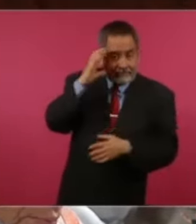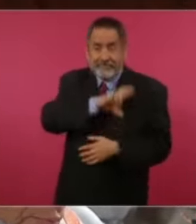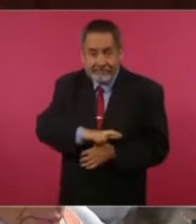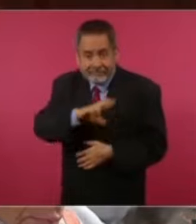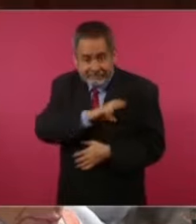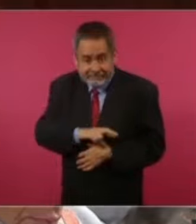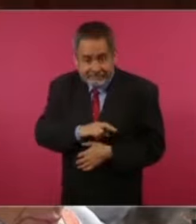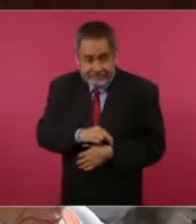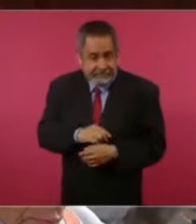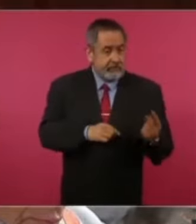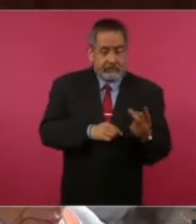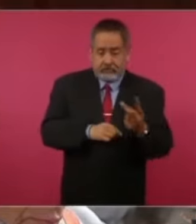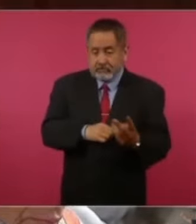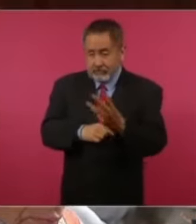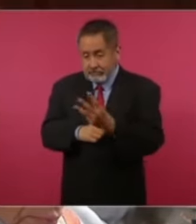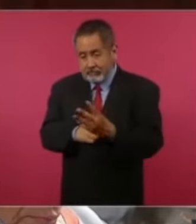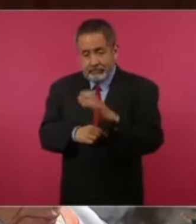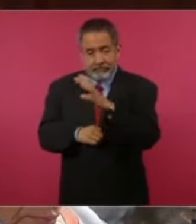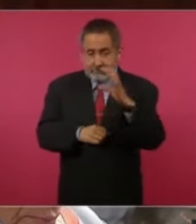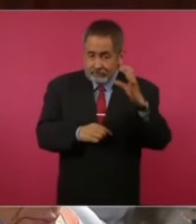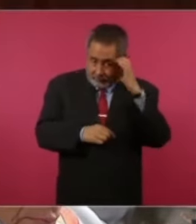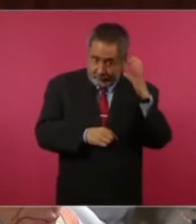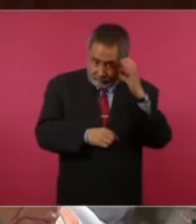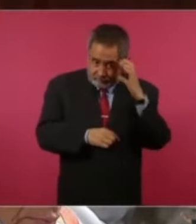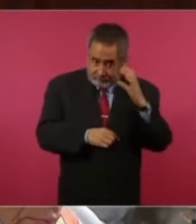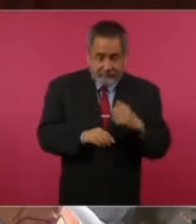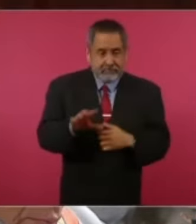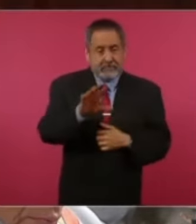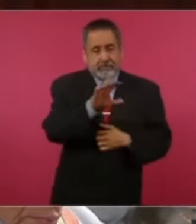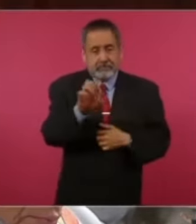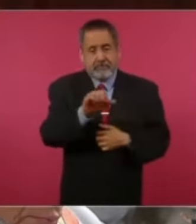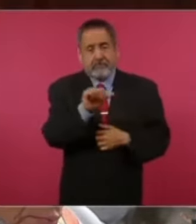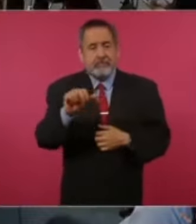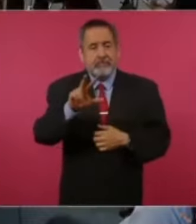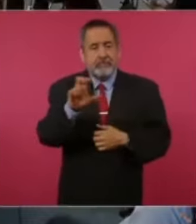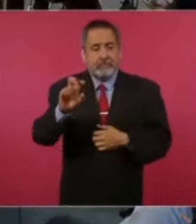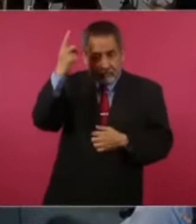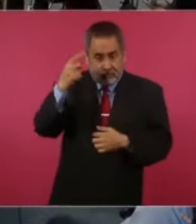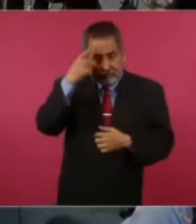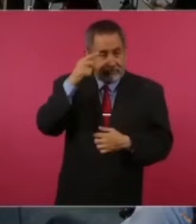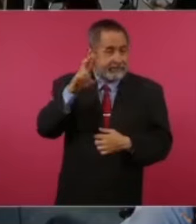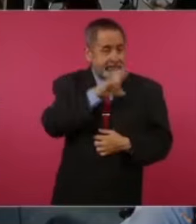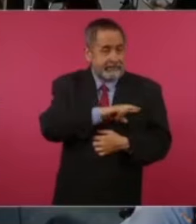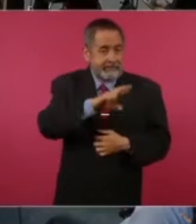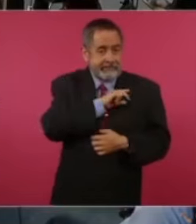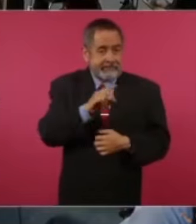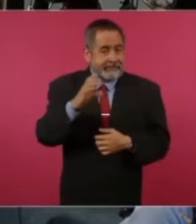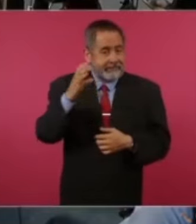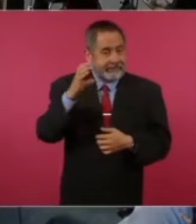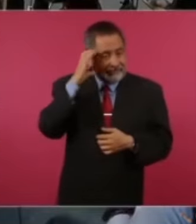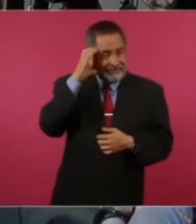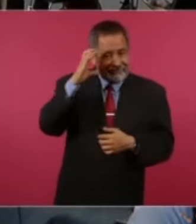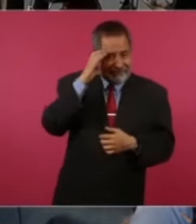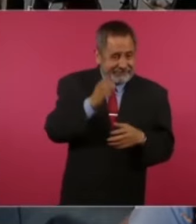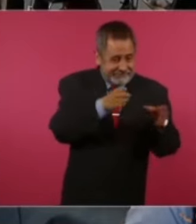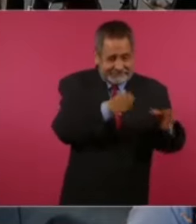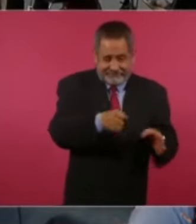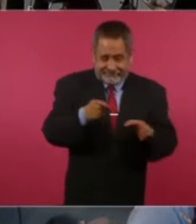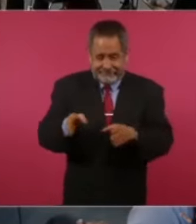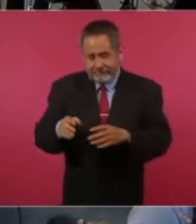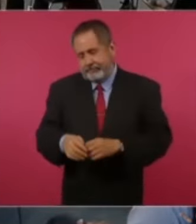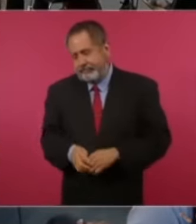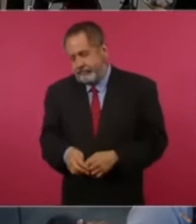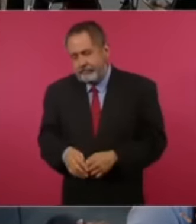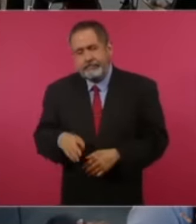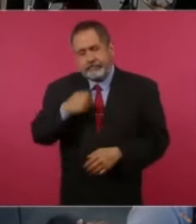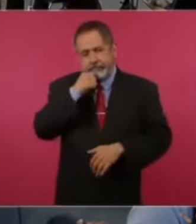que ella pensaba por medio de las noticias, sino que llega a México y ve una situación diferente, y ve una situación parecida, acorde a las noticias de lo que están